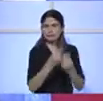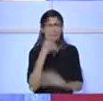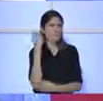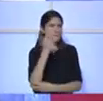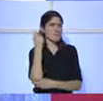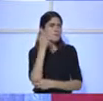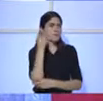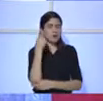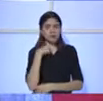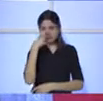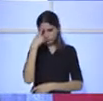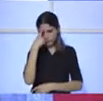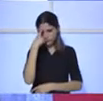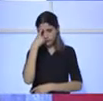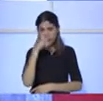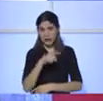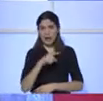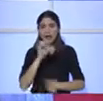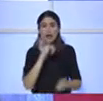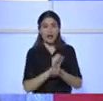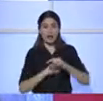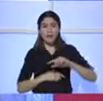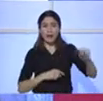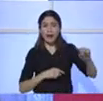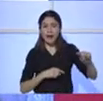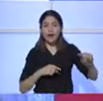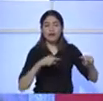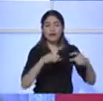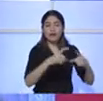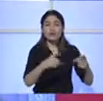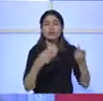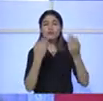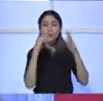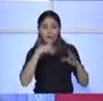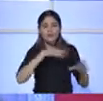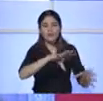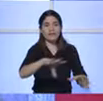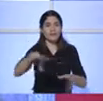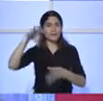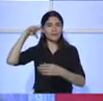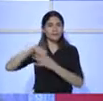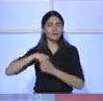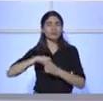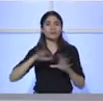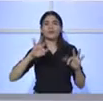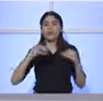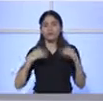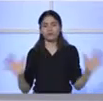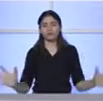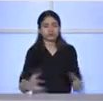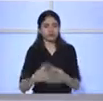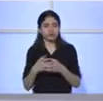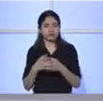círculo de gestión del Estado de decir yo condeno, yo castigo y además recupero los bienes. ¿Cómo se abrevian esos